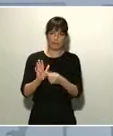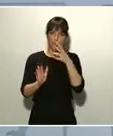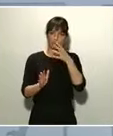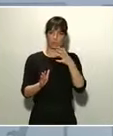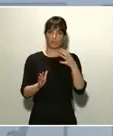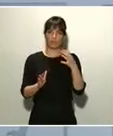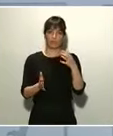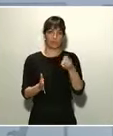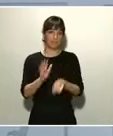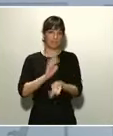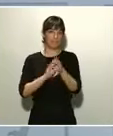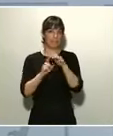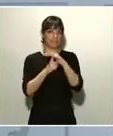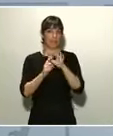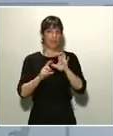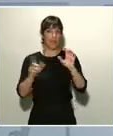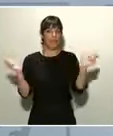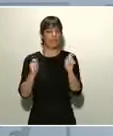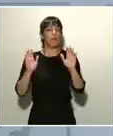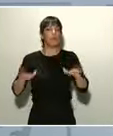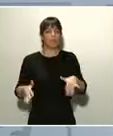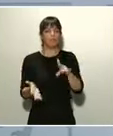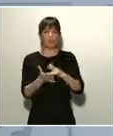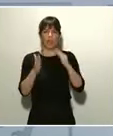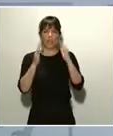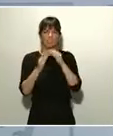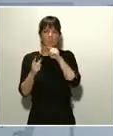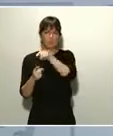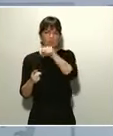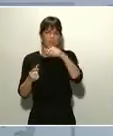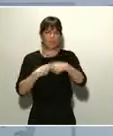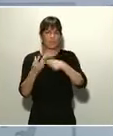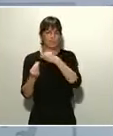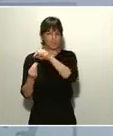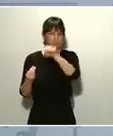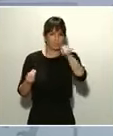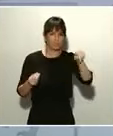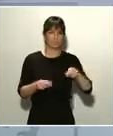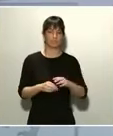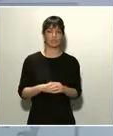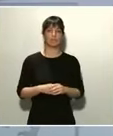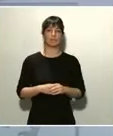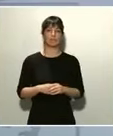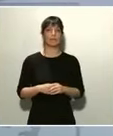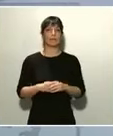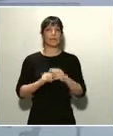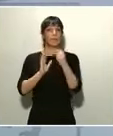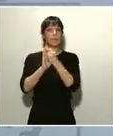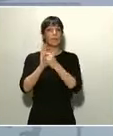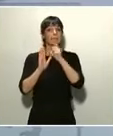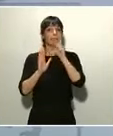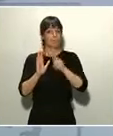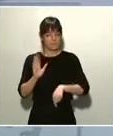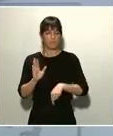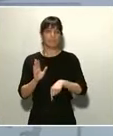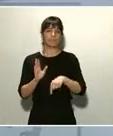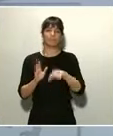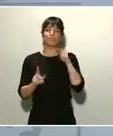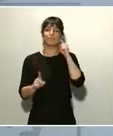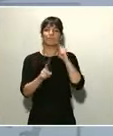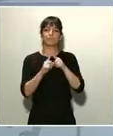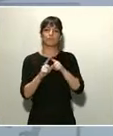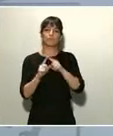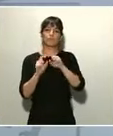sufriendo en muchos hogares. También medidas, como he recordado en alguna otra comparecencia, para proteger a los empleos de los